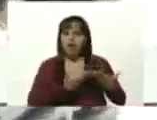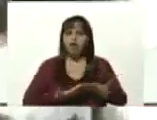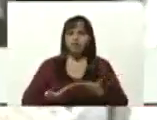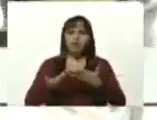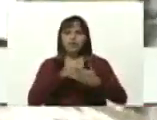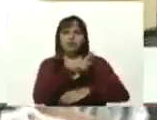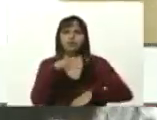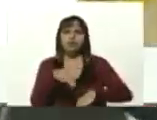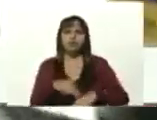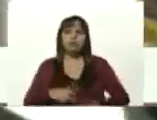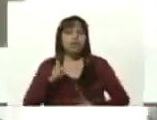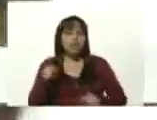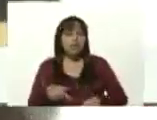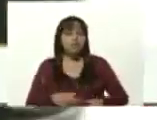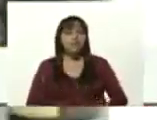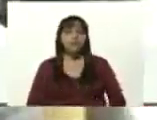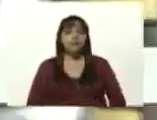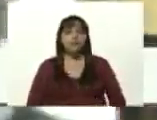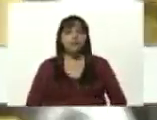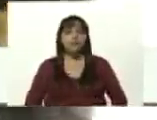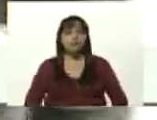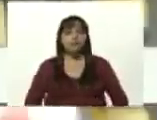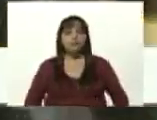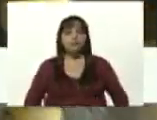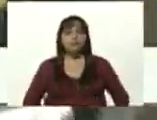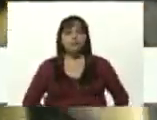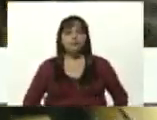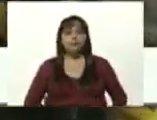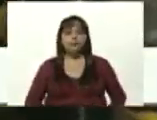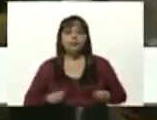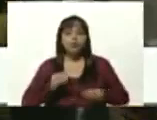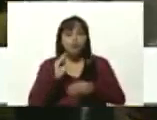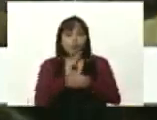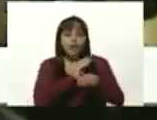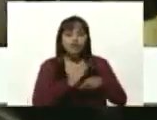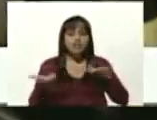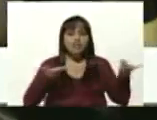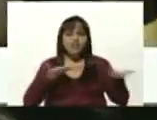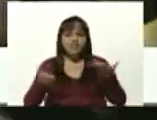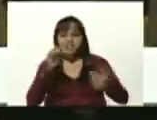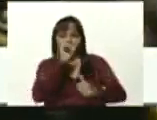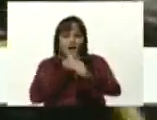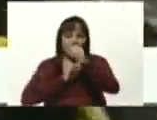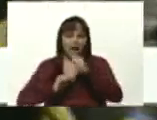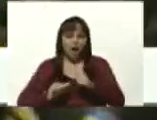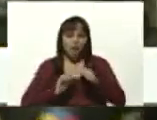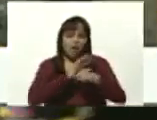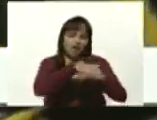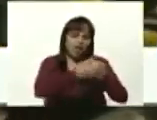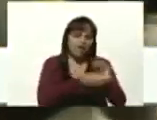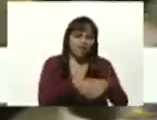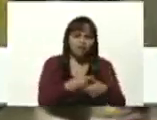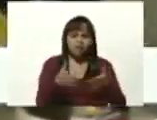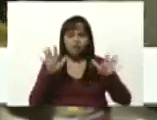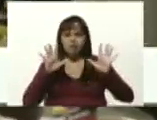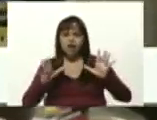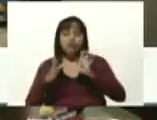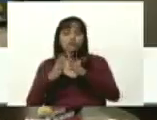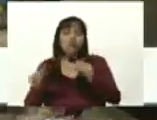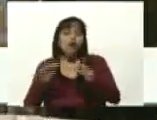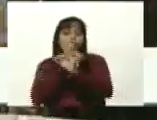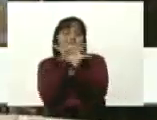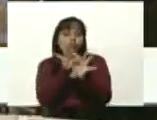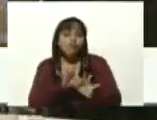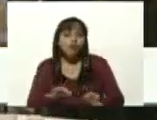garantizando también los servicios el agua para todo el lavado de manos y toda esa técnica de